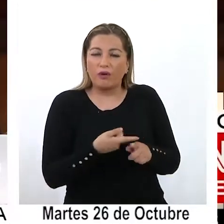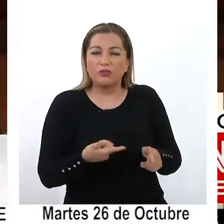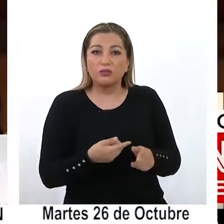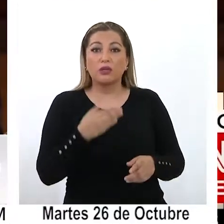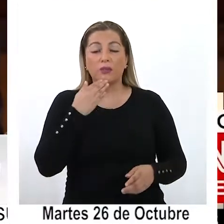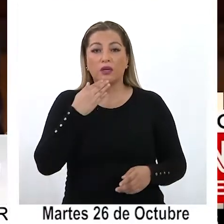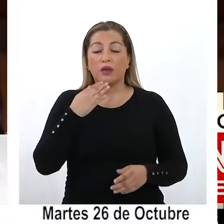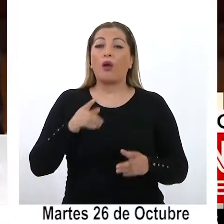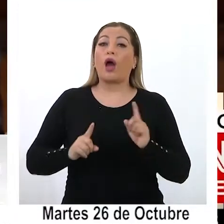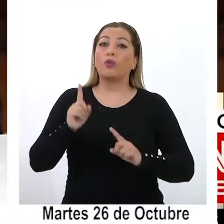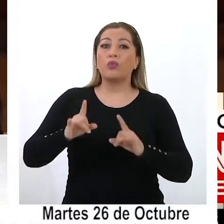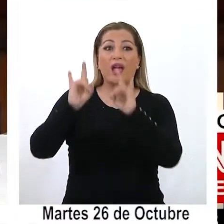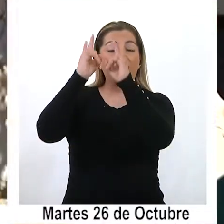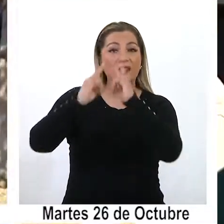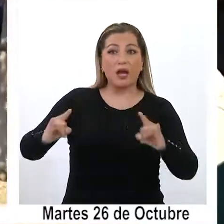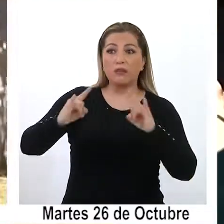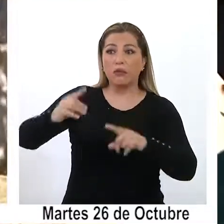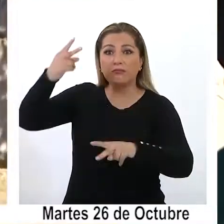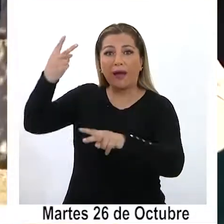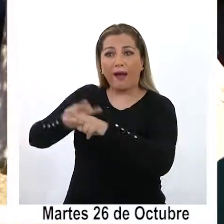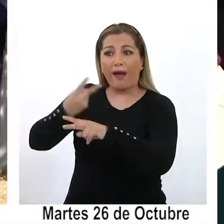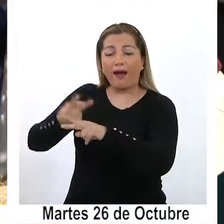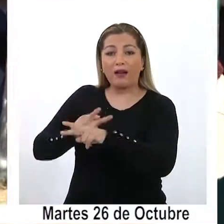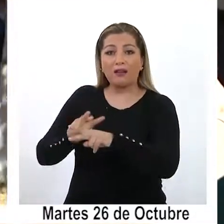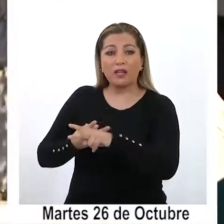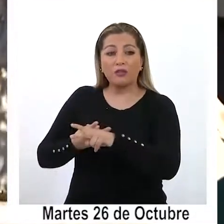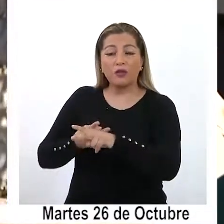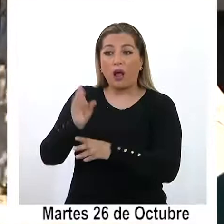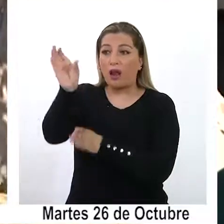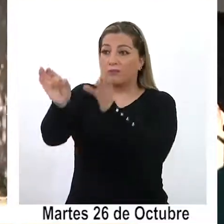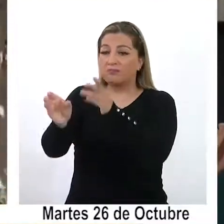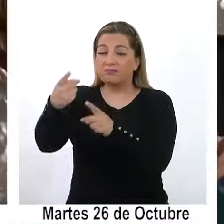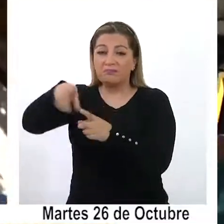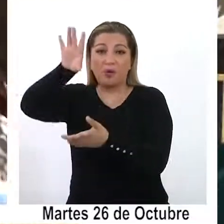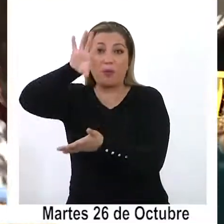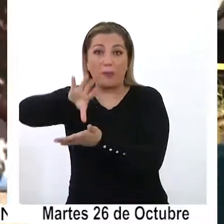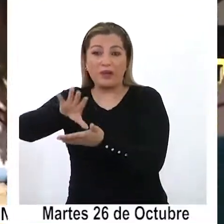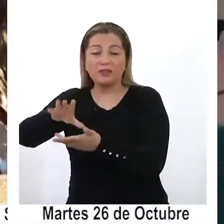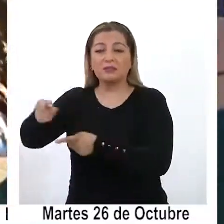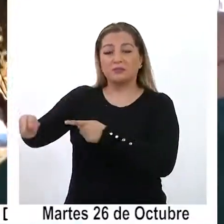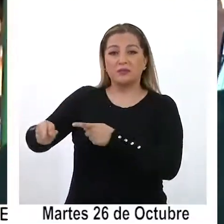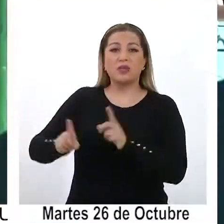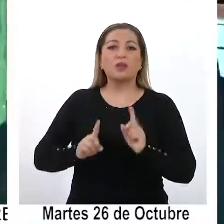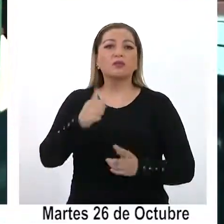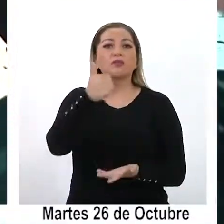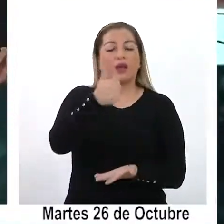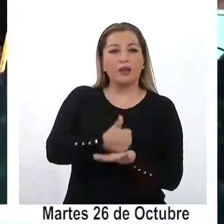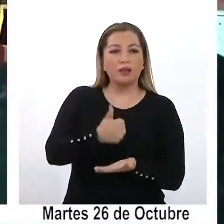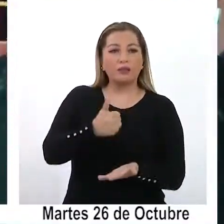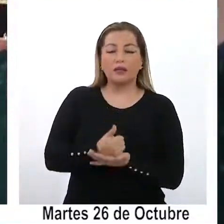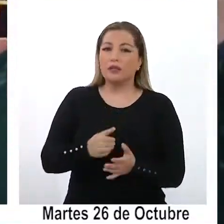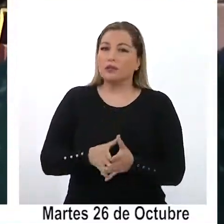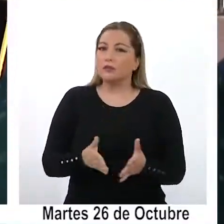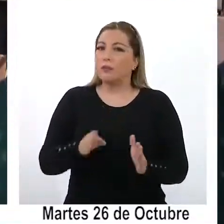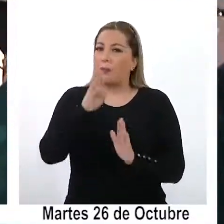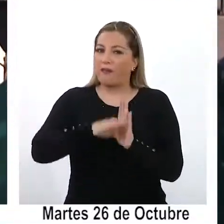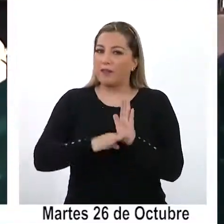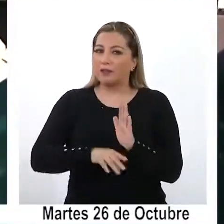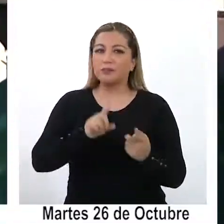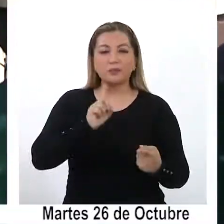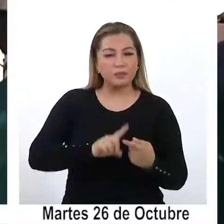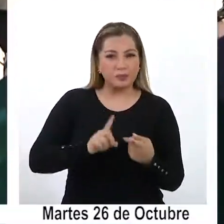subarriendo de carpas entre los mismos migrantes, y afirmó que los alcaldes tienen una muy baja